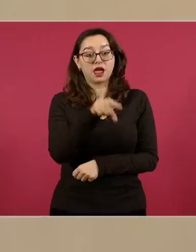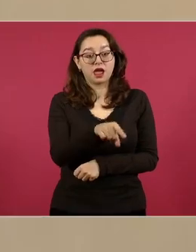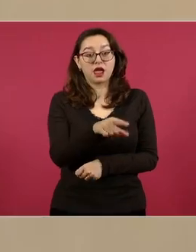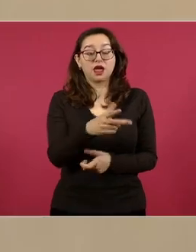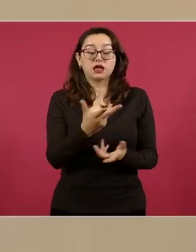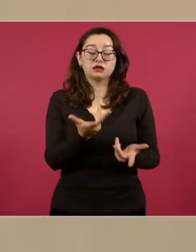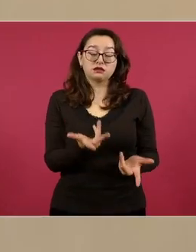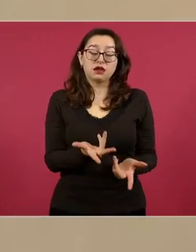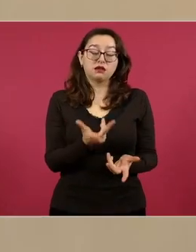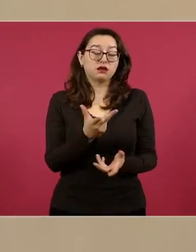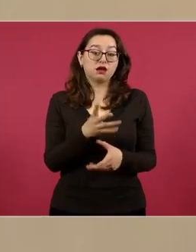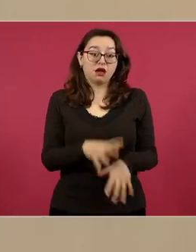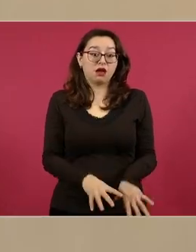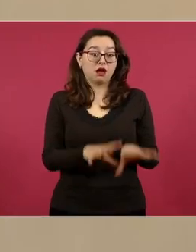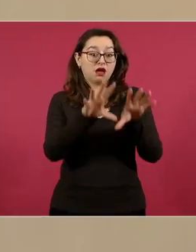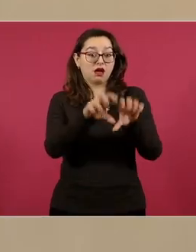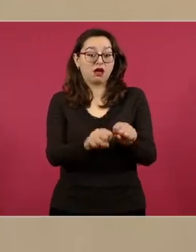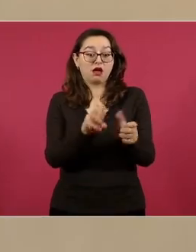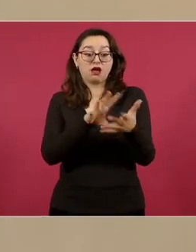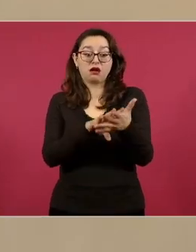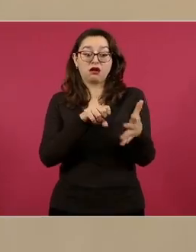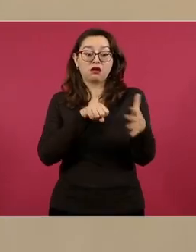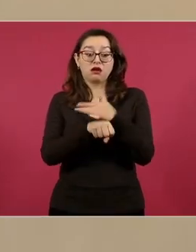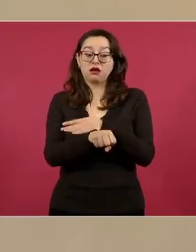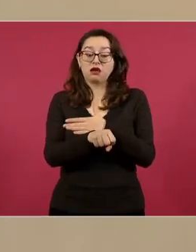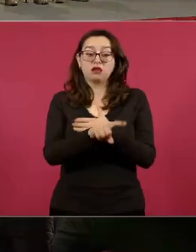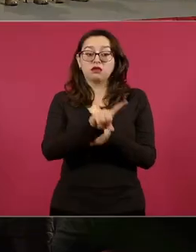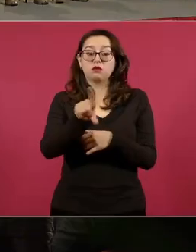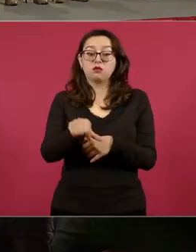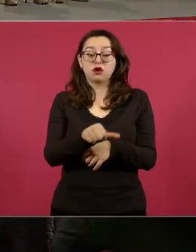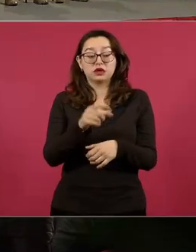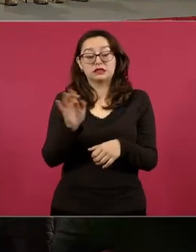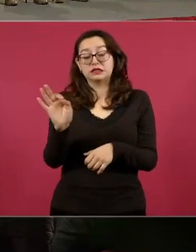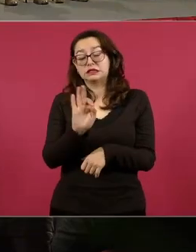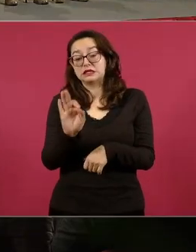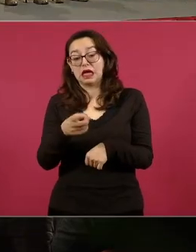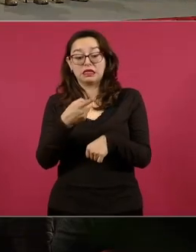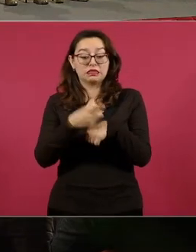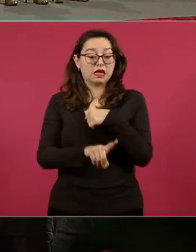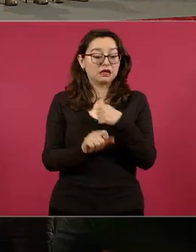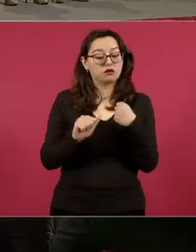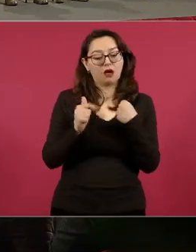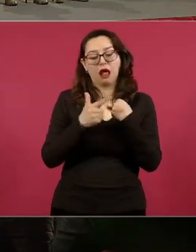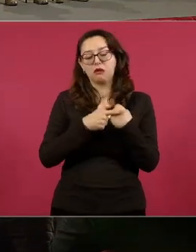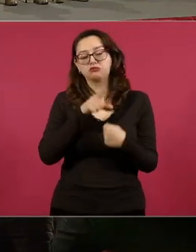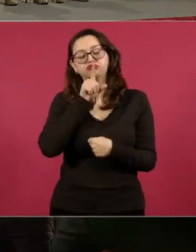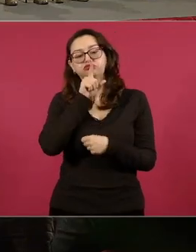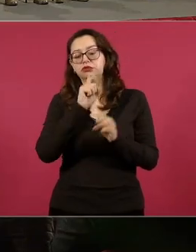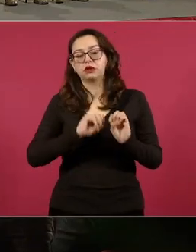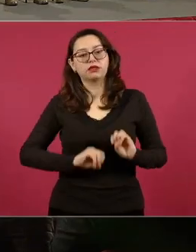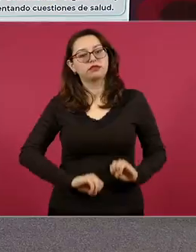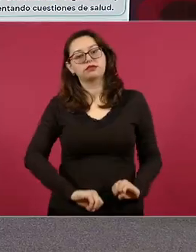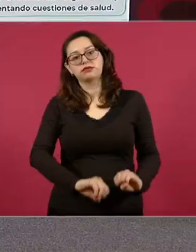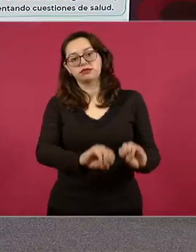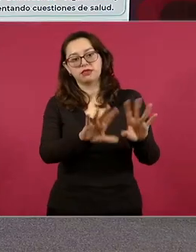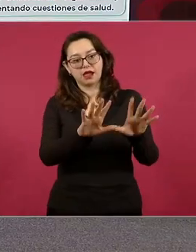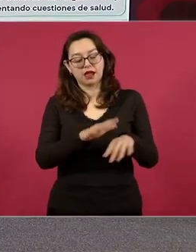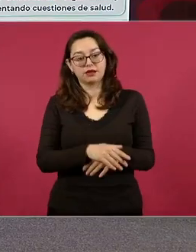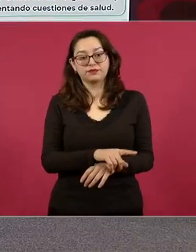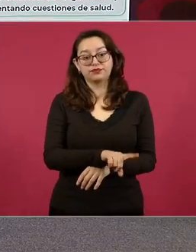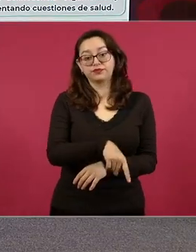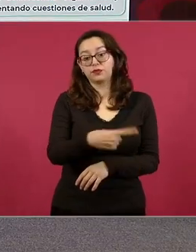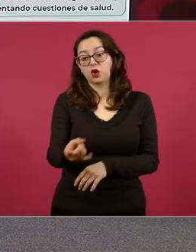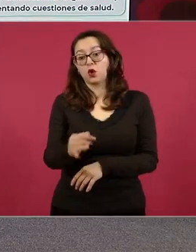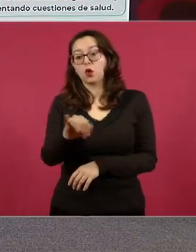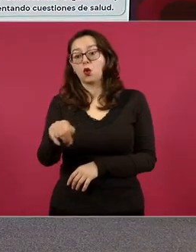daños y perjuicios de muy difícil reparación. Cabe recordar que a su hermano, Juan N., ha